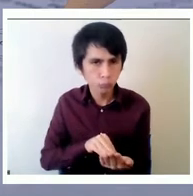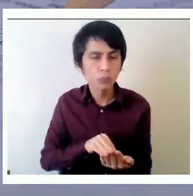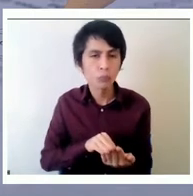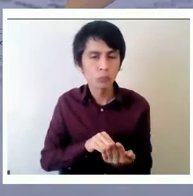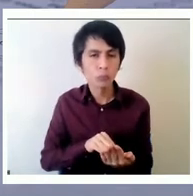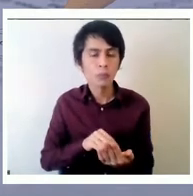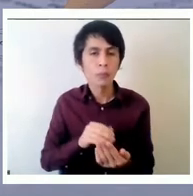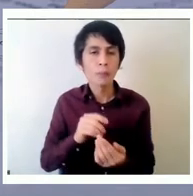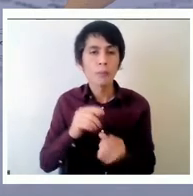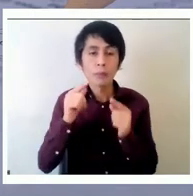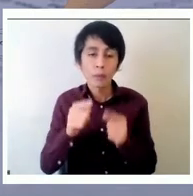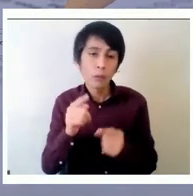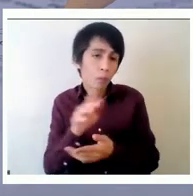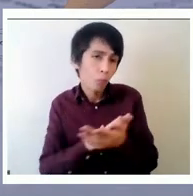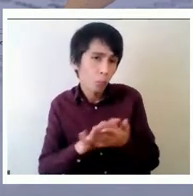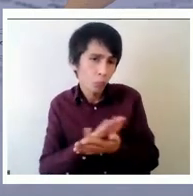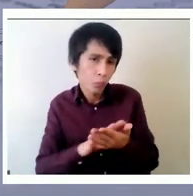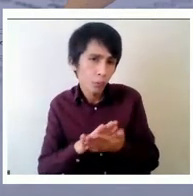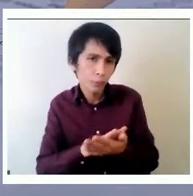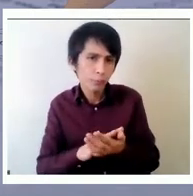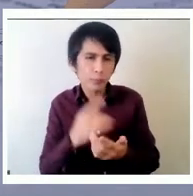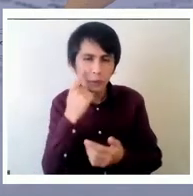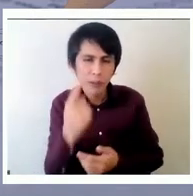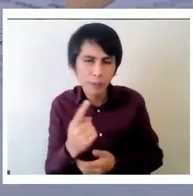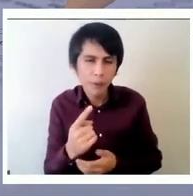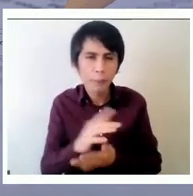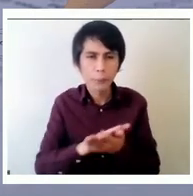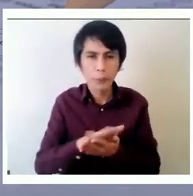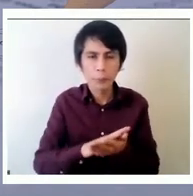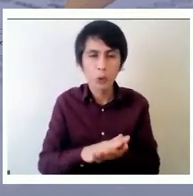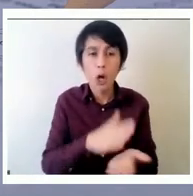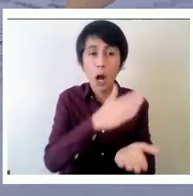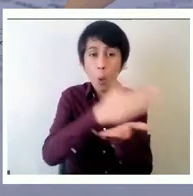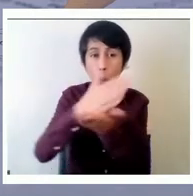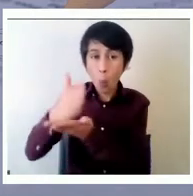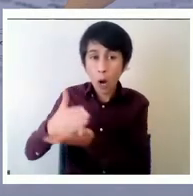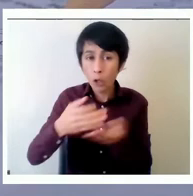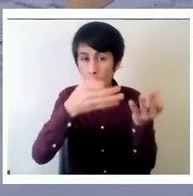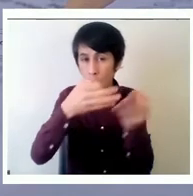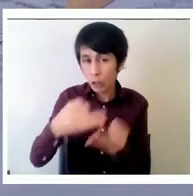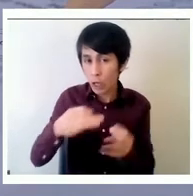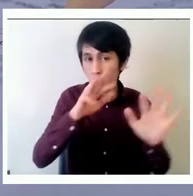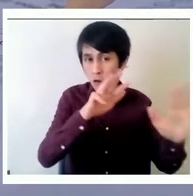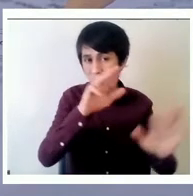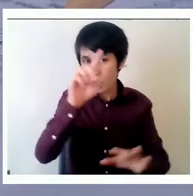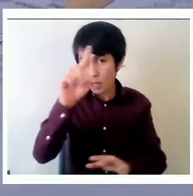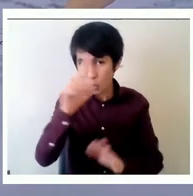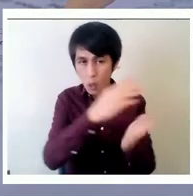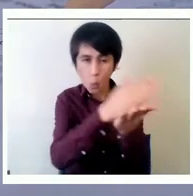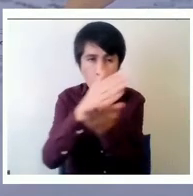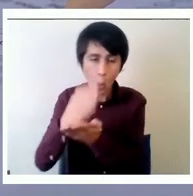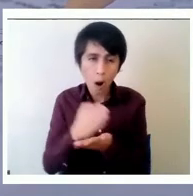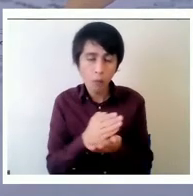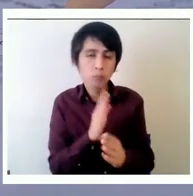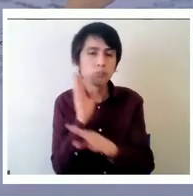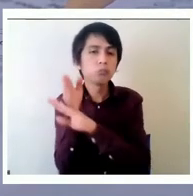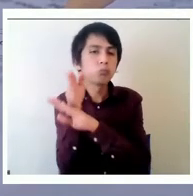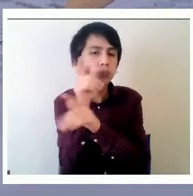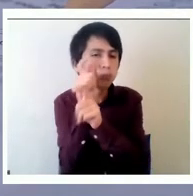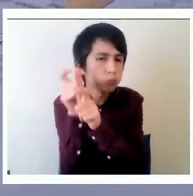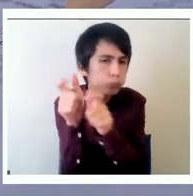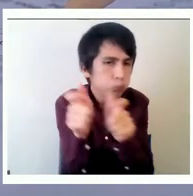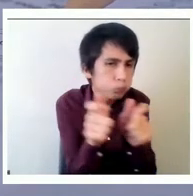cosas como por ejemplo 91 escuelas fueron inspeccionadas a través de esta muestra